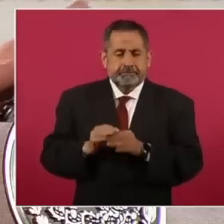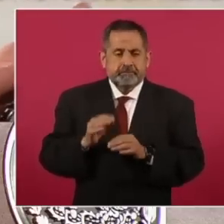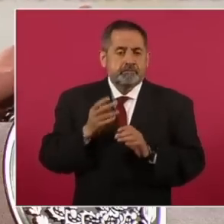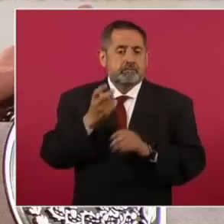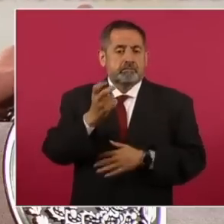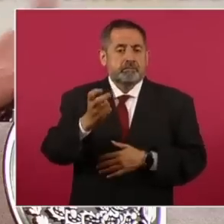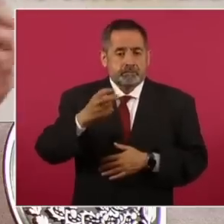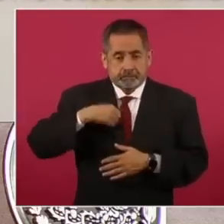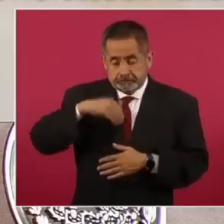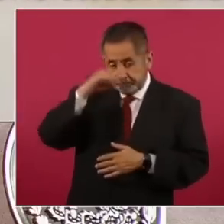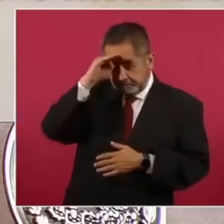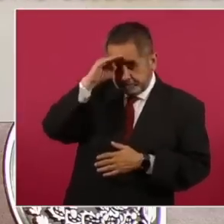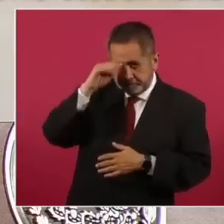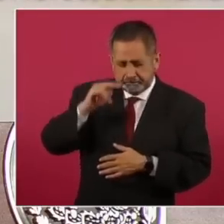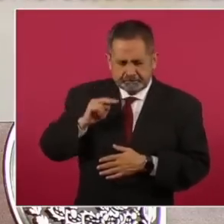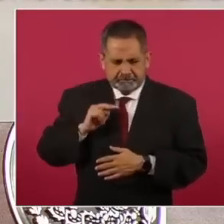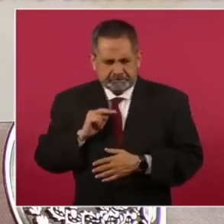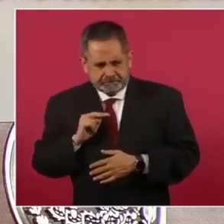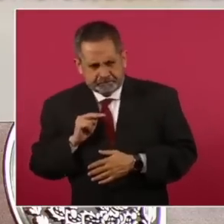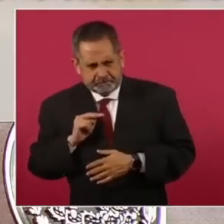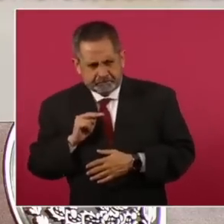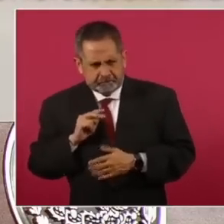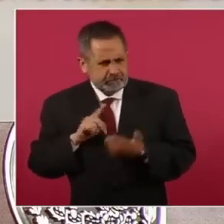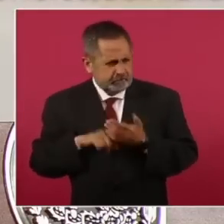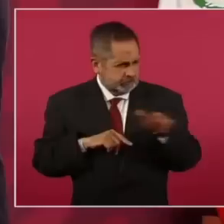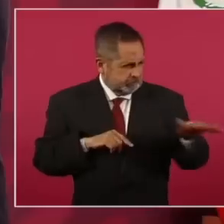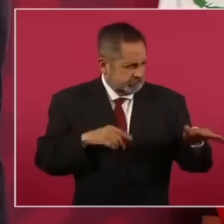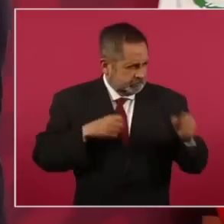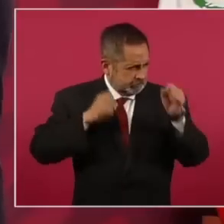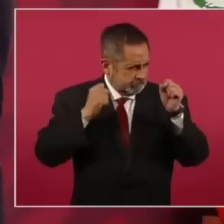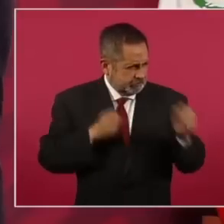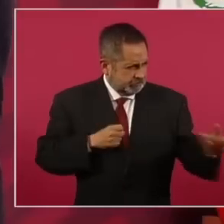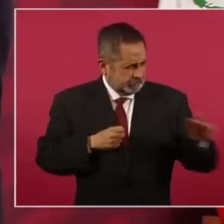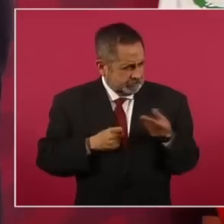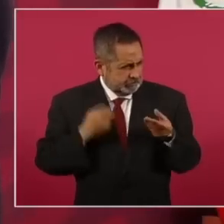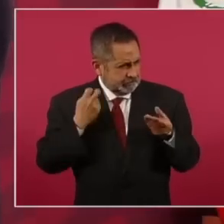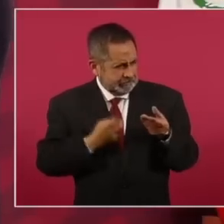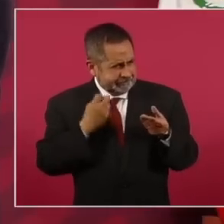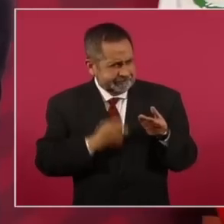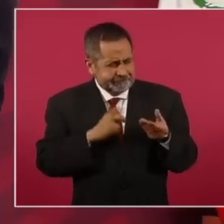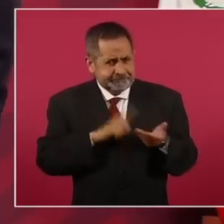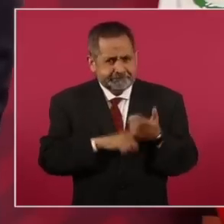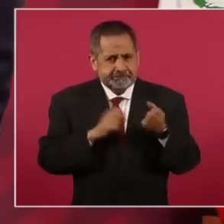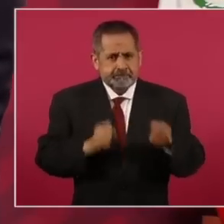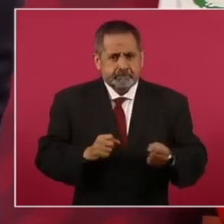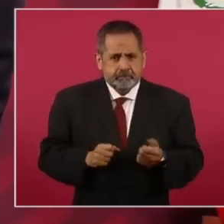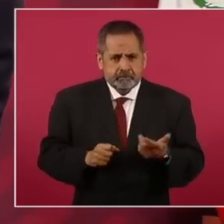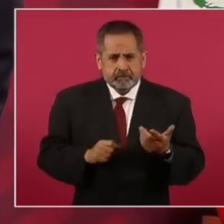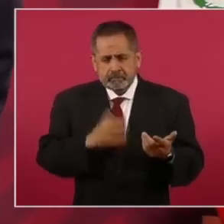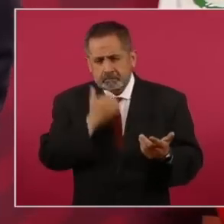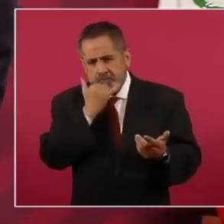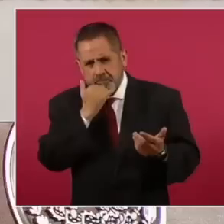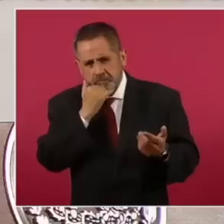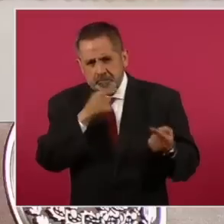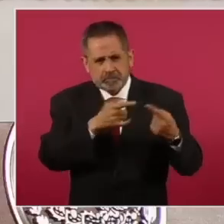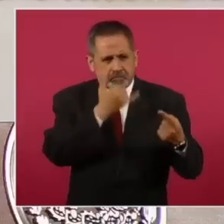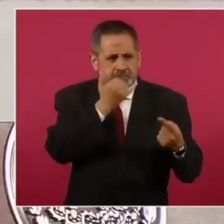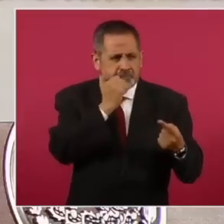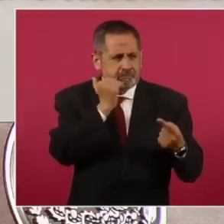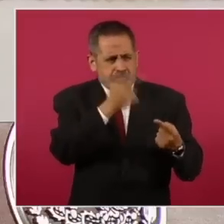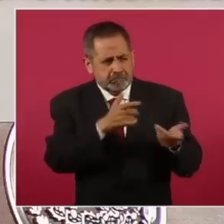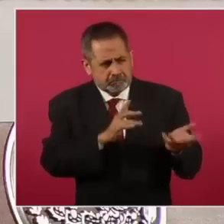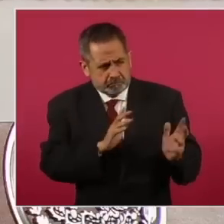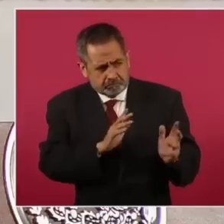criterio valorativo, decir, oye, ¿está seguro banco que me estás informando bien? No, no es, no te equivocaste,